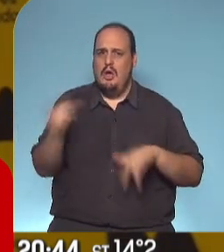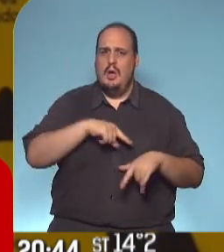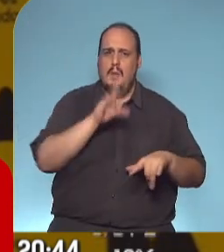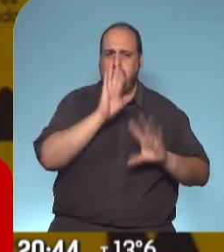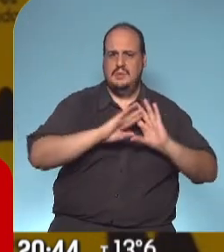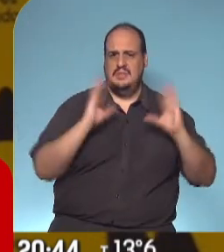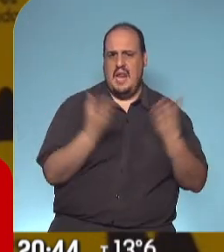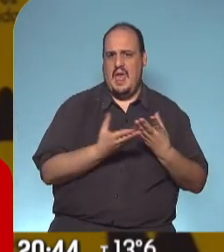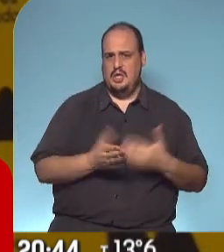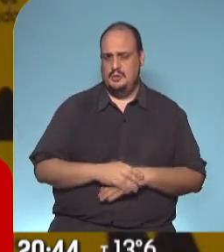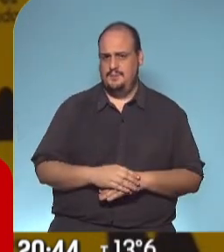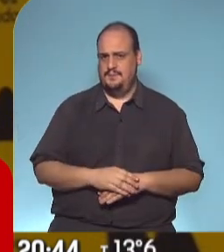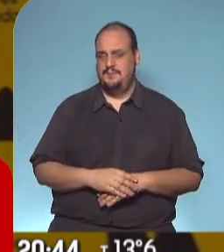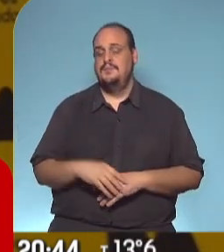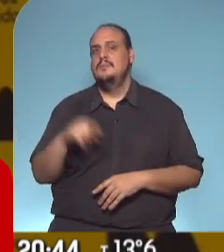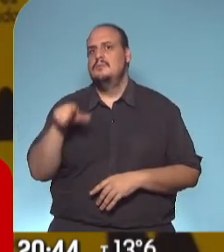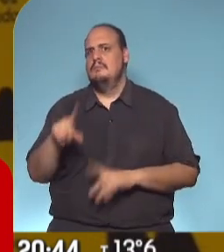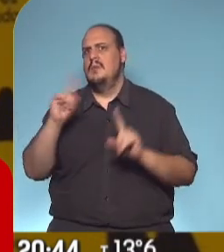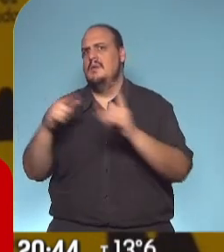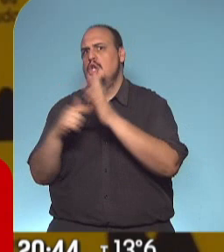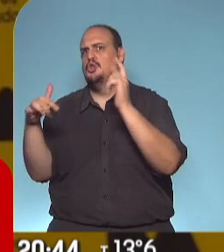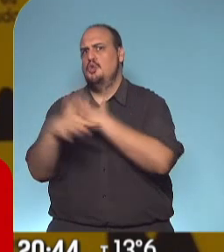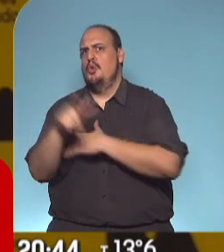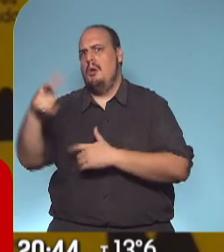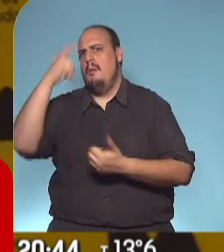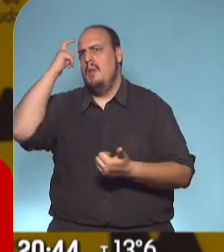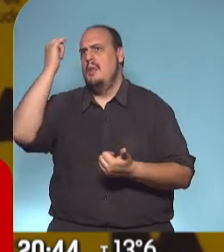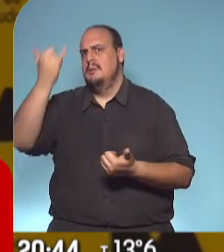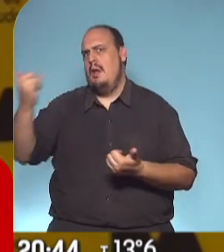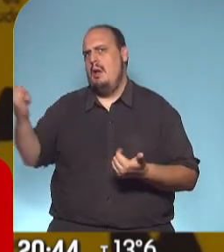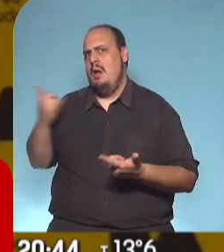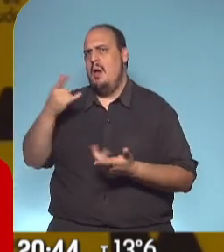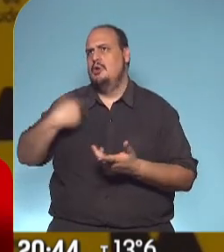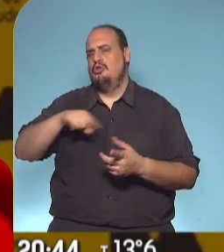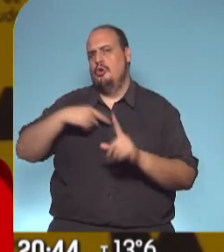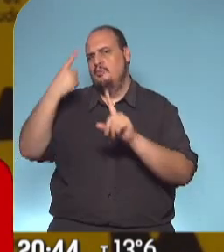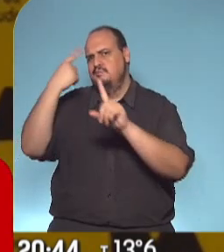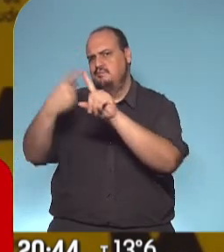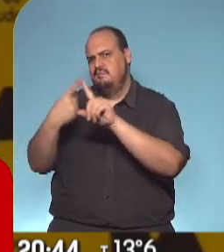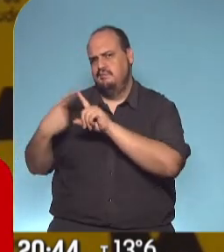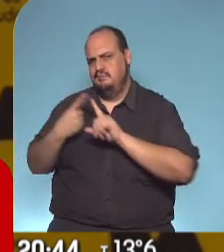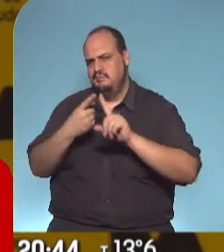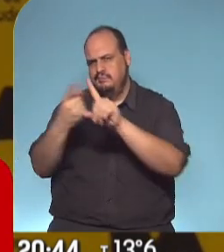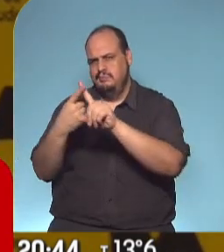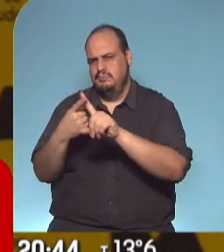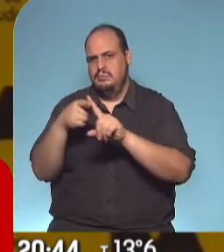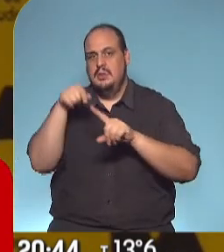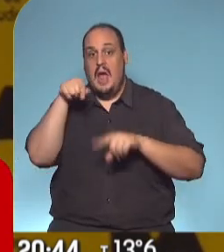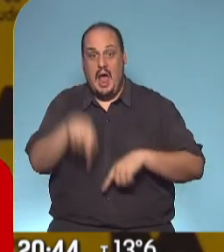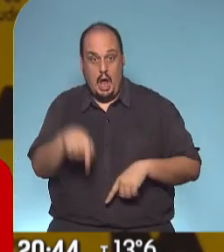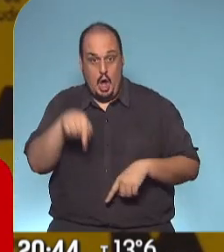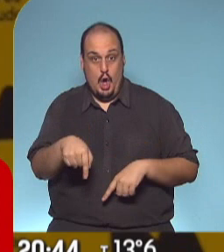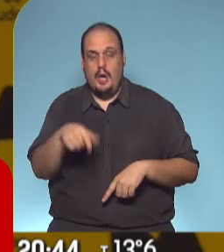haciéndolo con cuidado, tenemos la experiencia de otras ciudades, estamos en contacto con muchas de ellas. Esto no va a ser ahora, no va a ser cuando terminen las vacaciones,